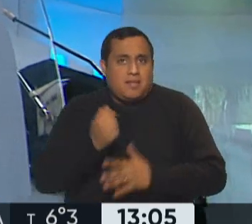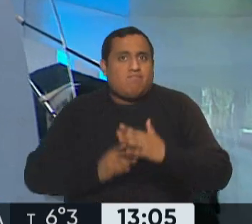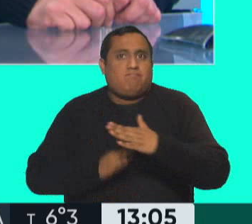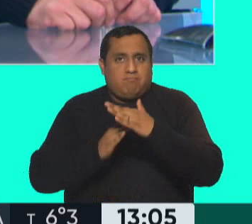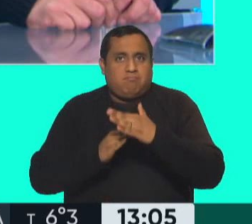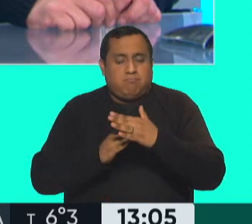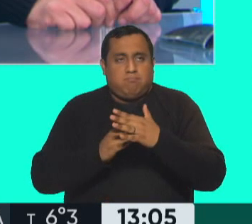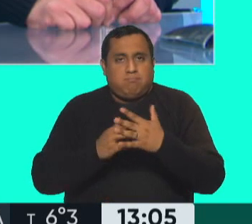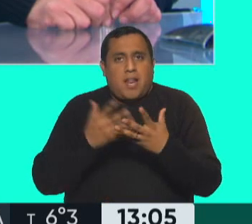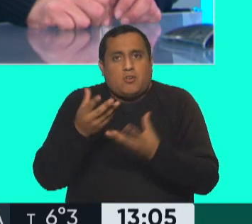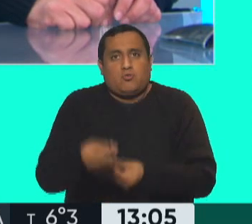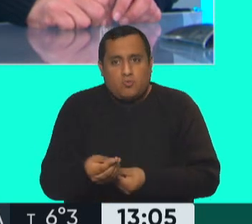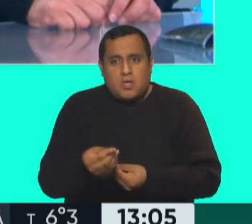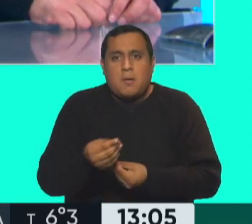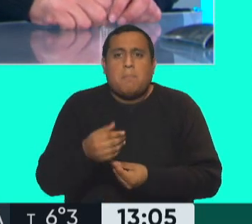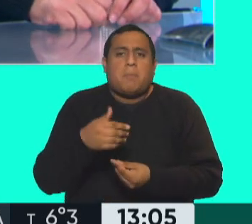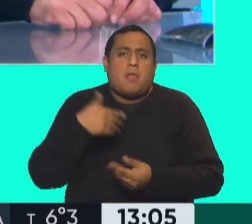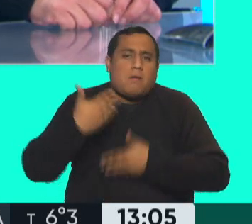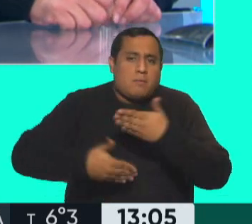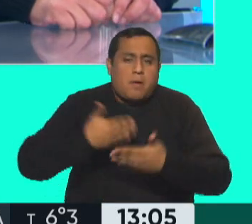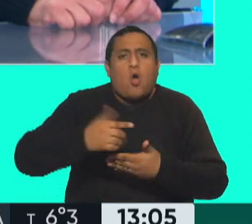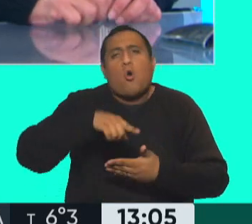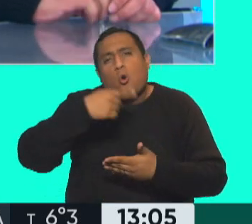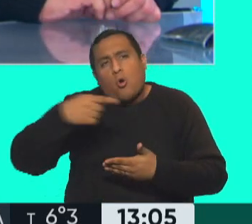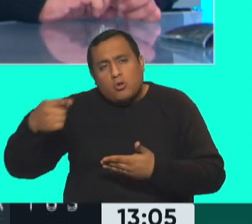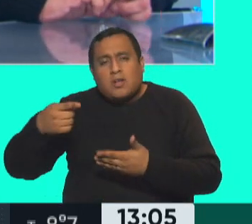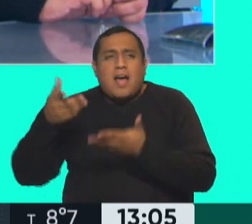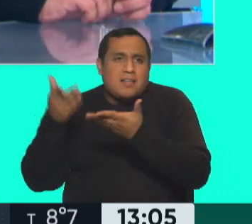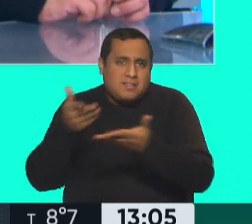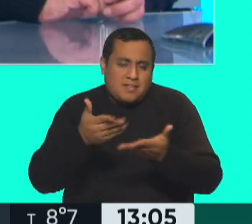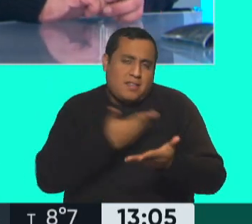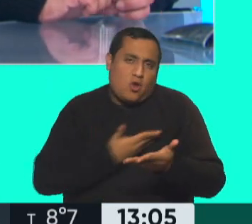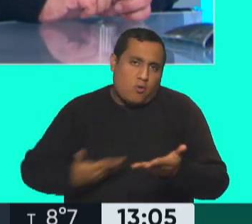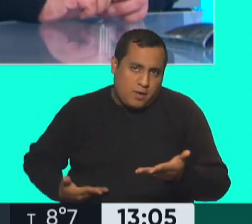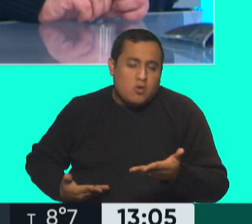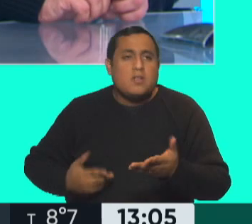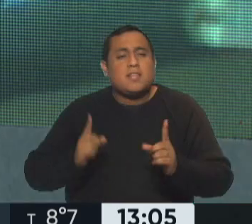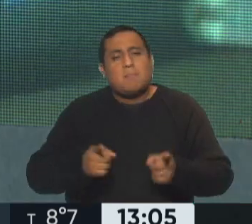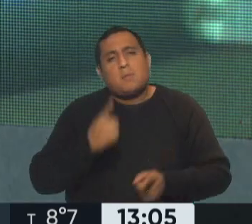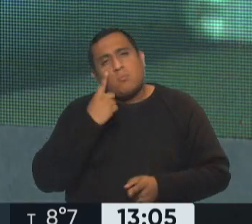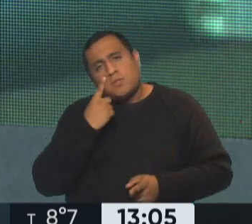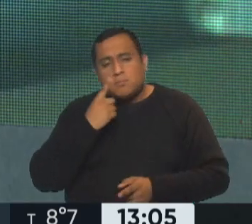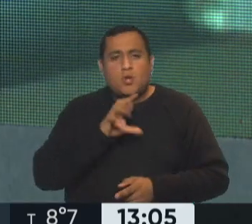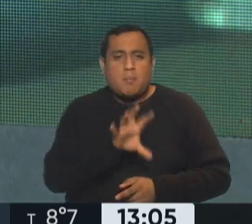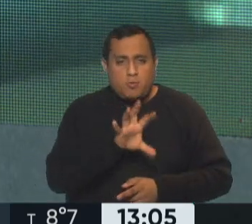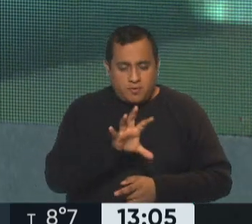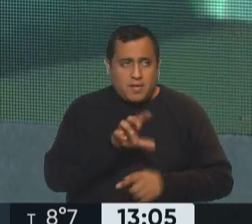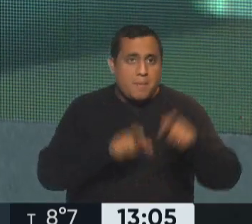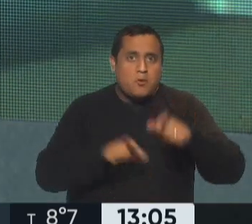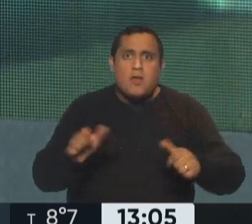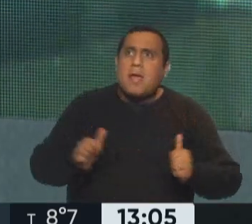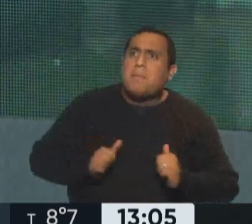articulamos, mientras construimos otras respuestas del Estado Nacional con los municipios y con la provincia. Por eso decíamos recién, la gente le espera, mucho, ¿no?